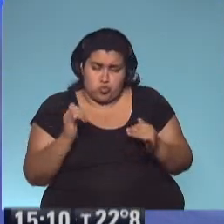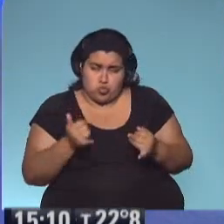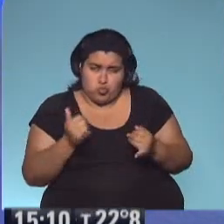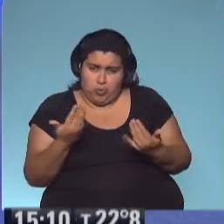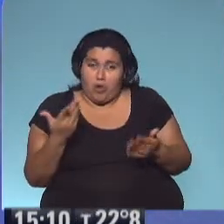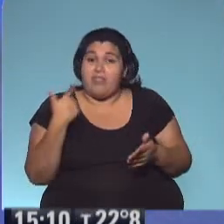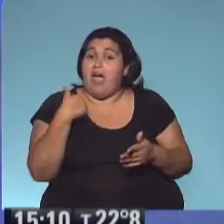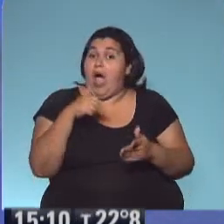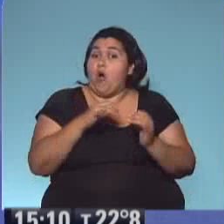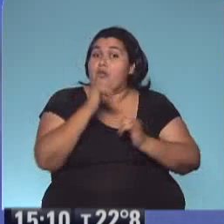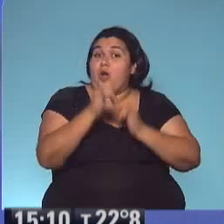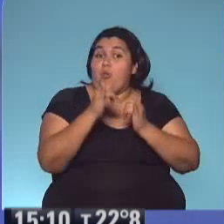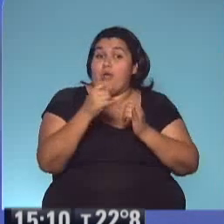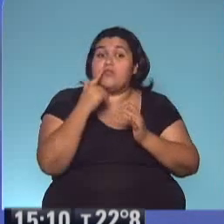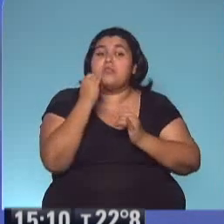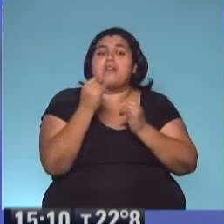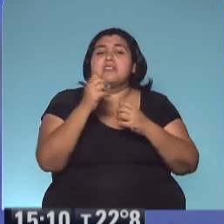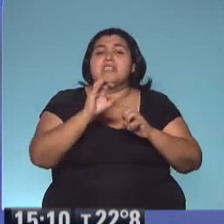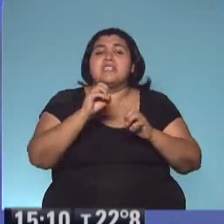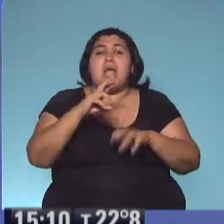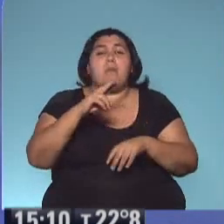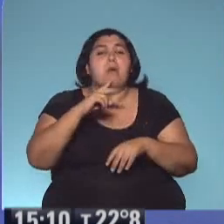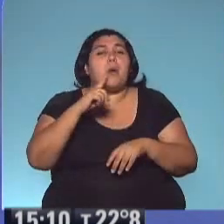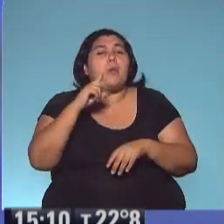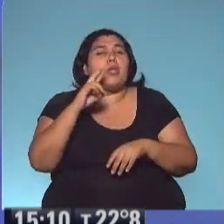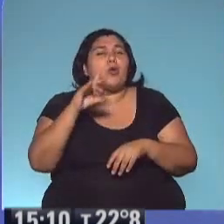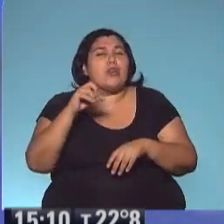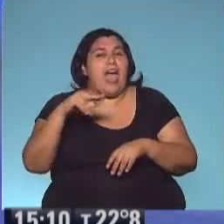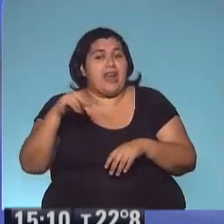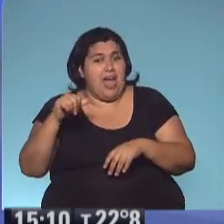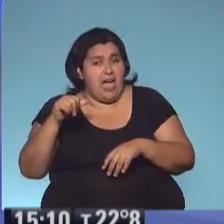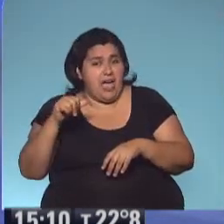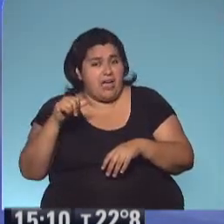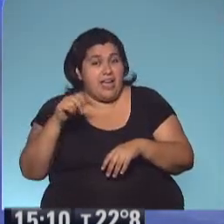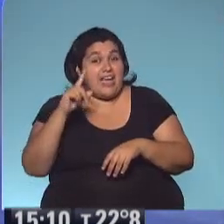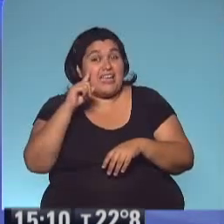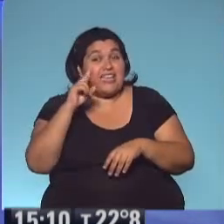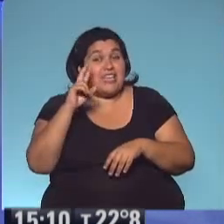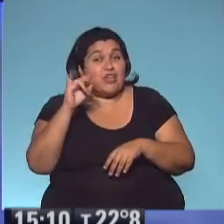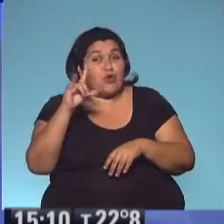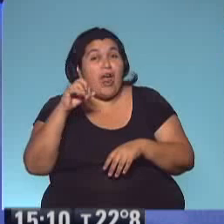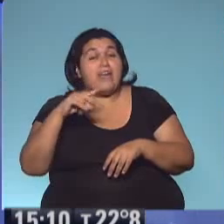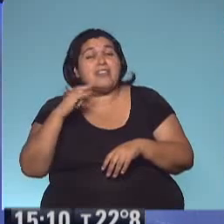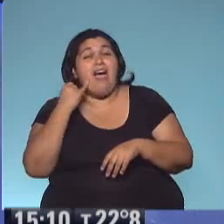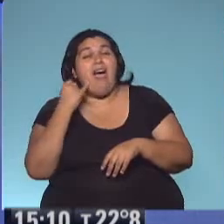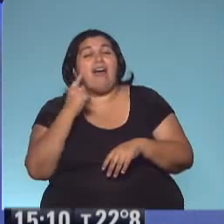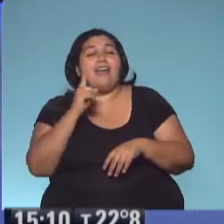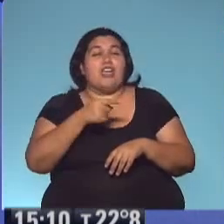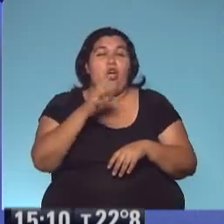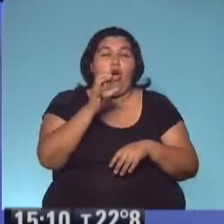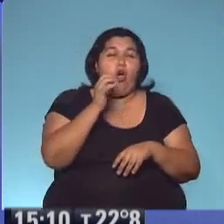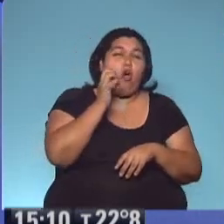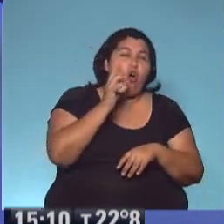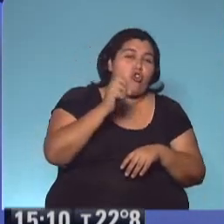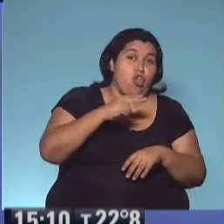este ratito que vamos a conocer el cuento de Irulana y el Ogronte para conocerla. ¿Cómo se llama el cuento? Irulana y el Ogronte. ¿Y qué vamos a hacer? ¿Lo vamos a